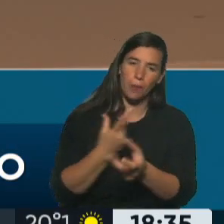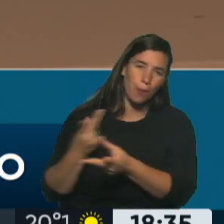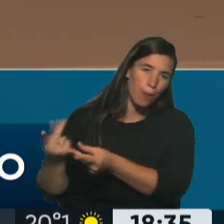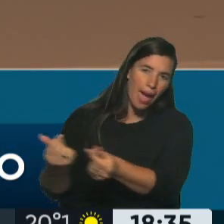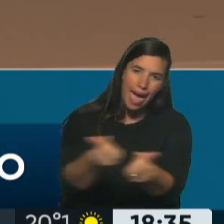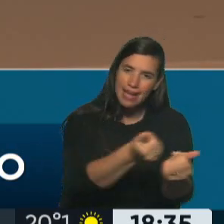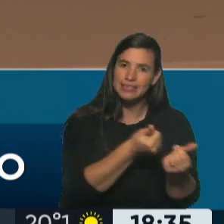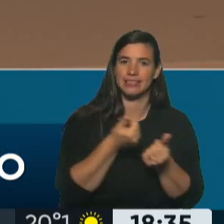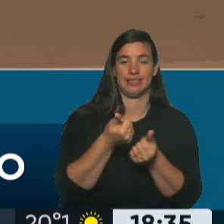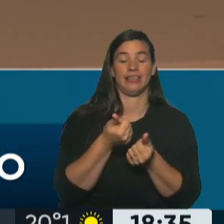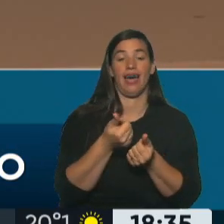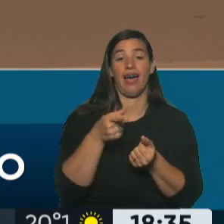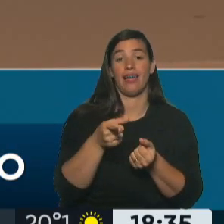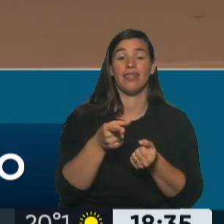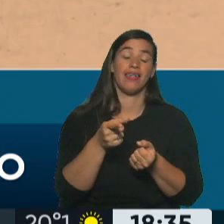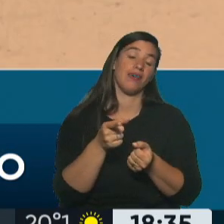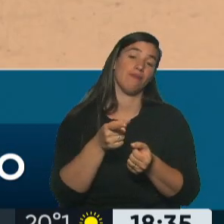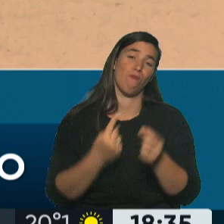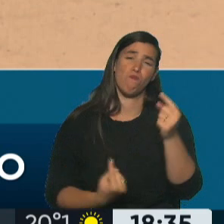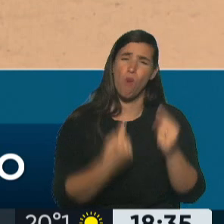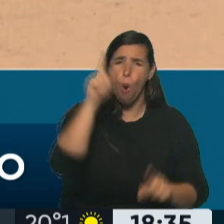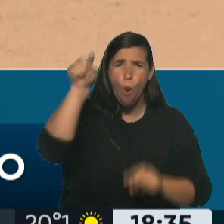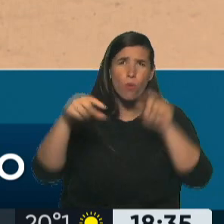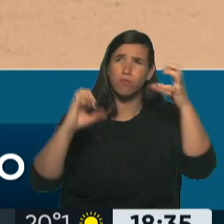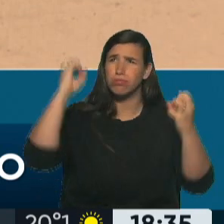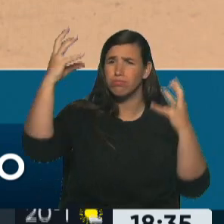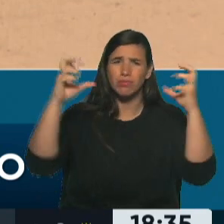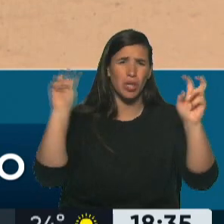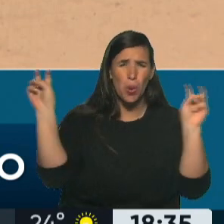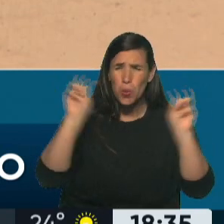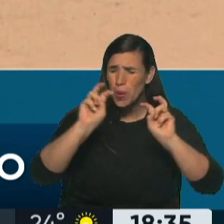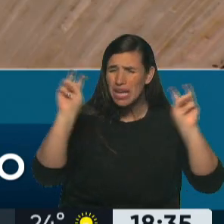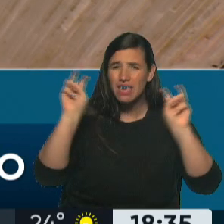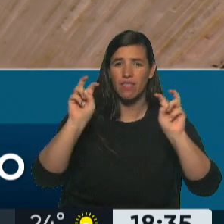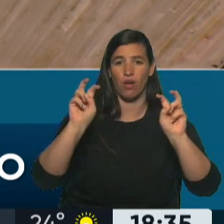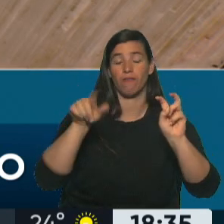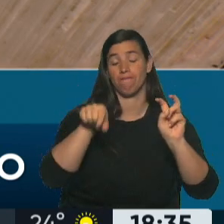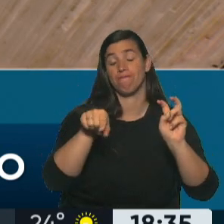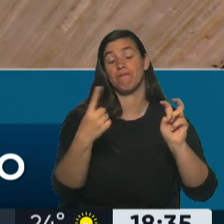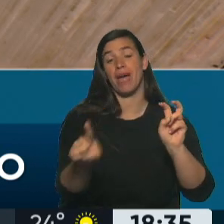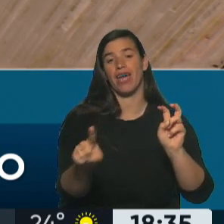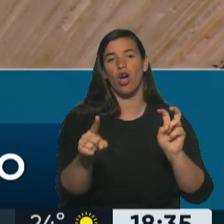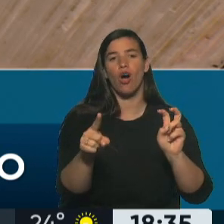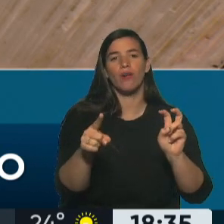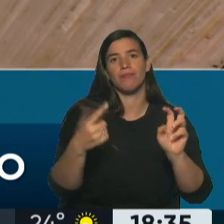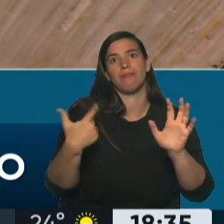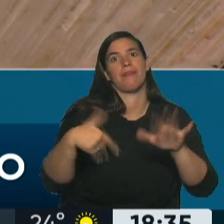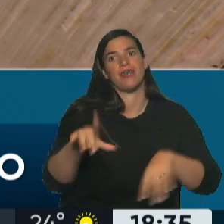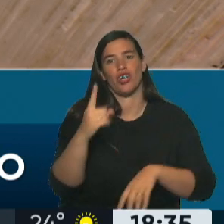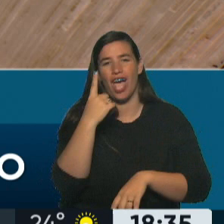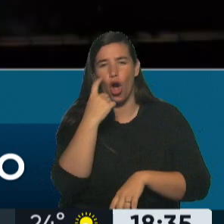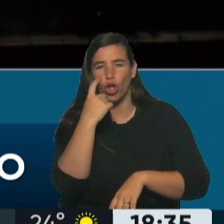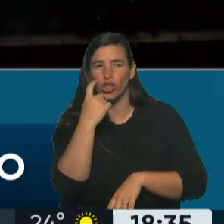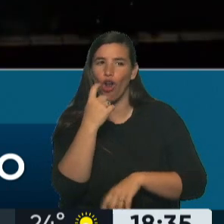alto impacto sonoro. Esta normativa, como la mayoría, no tiene un seguimiento y no se puede, pero se fijan